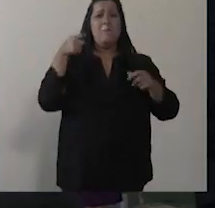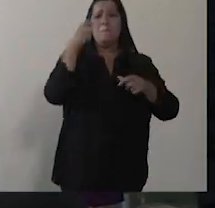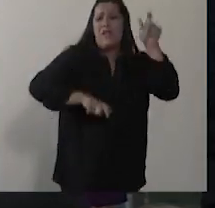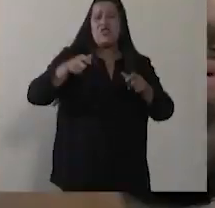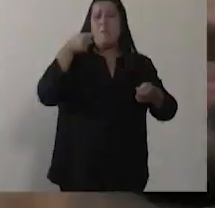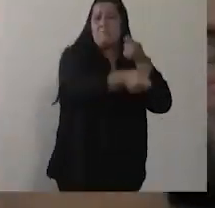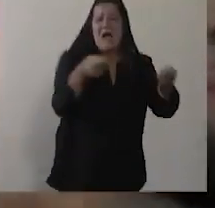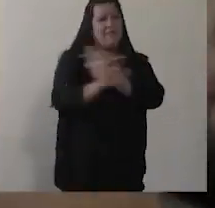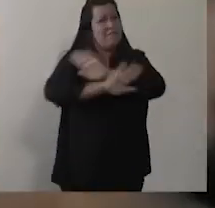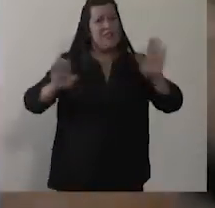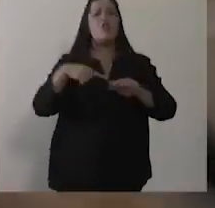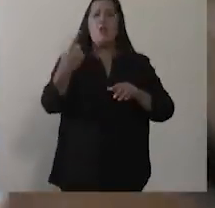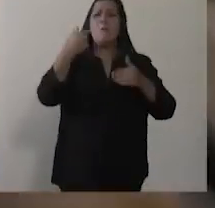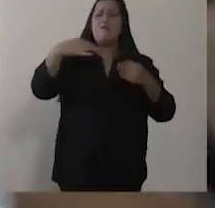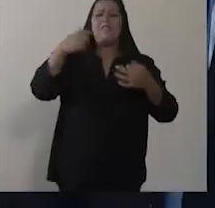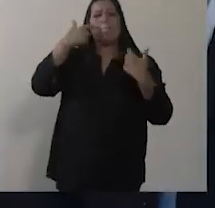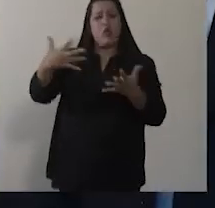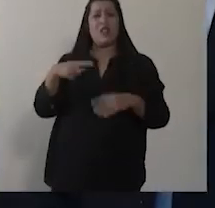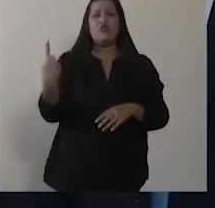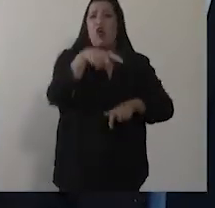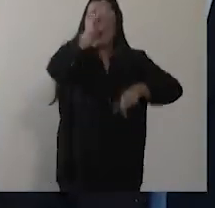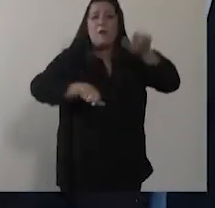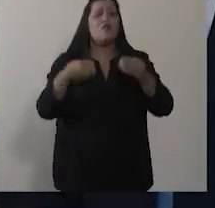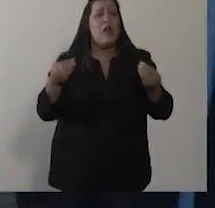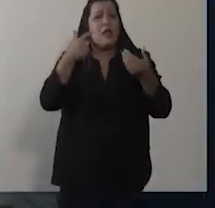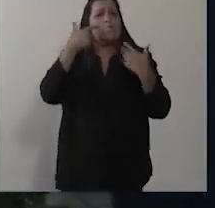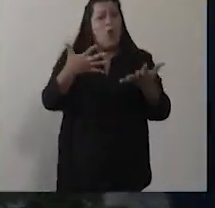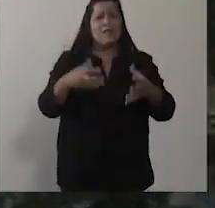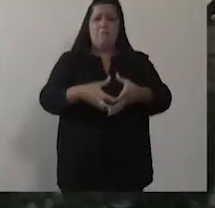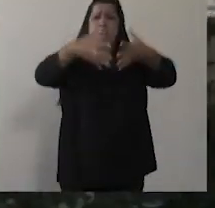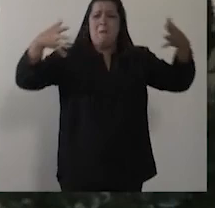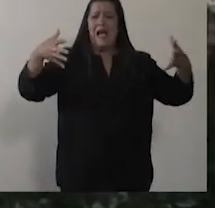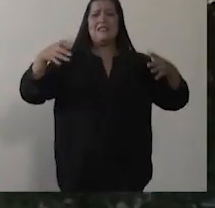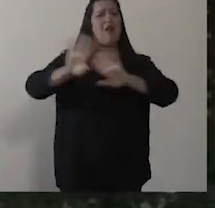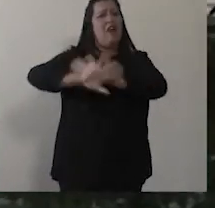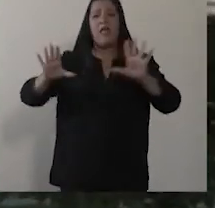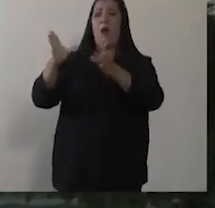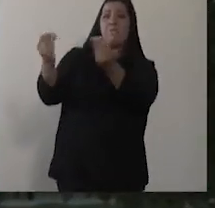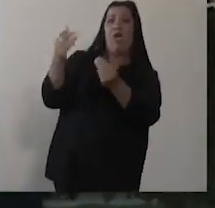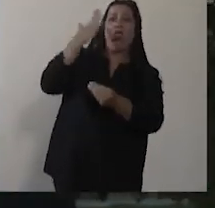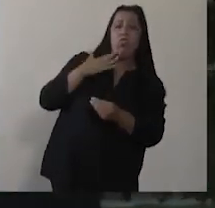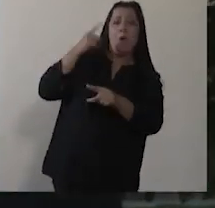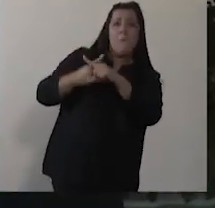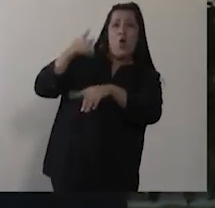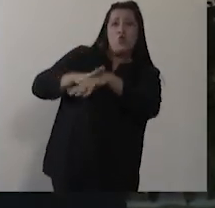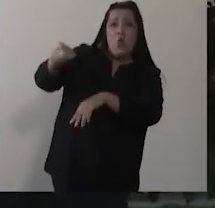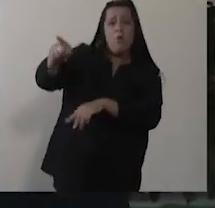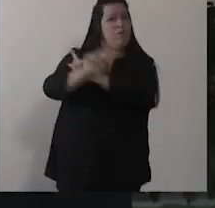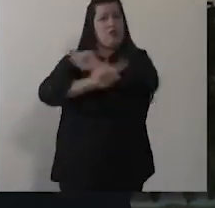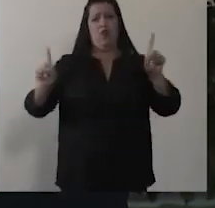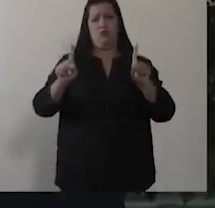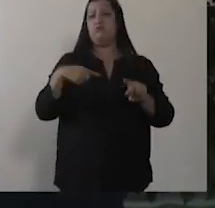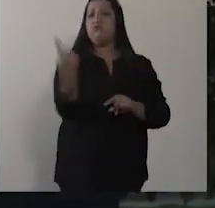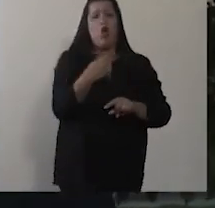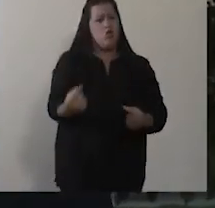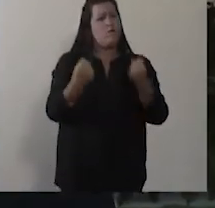queremos. Demostremos que somos muchos más los que no les tenemos miedo. Y de una vez por todas,